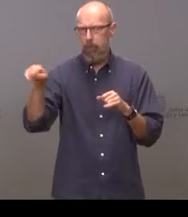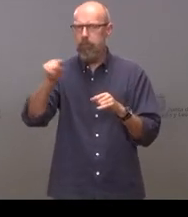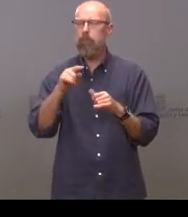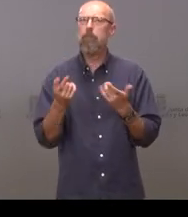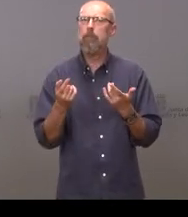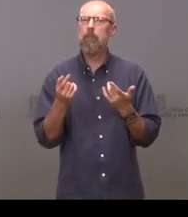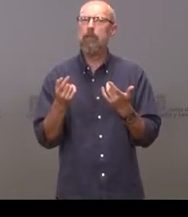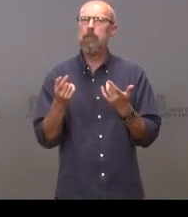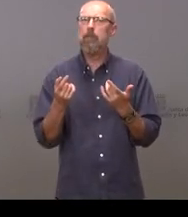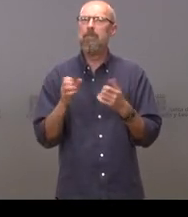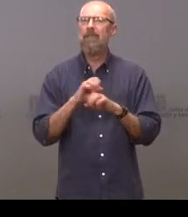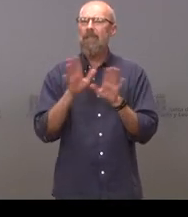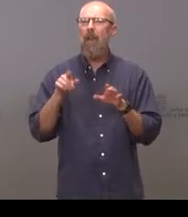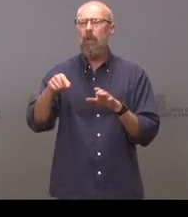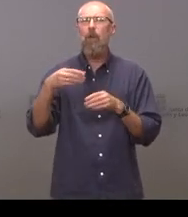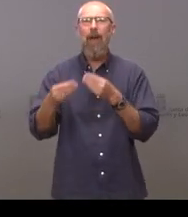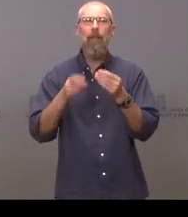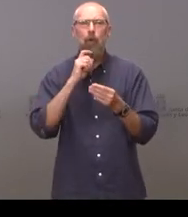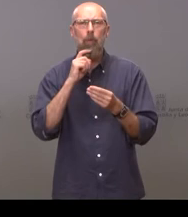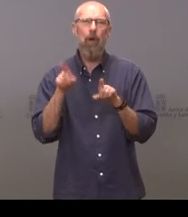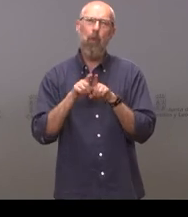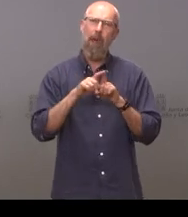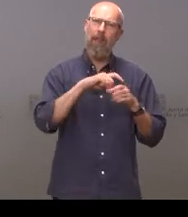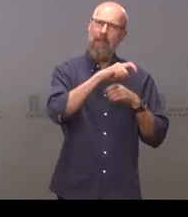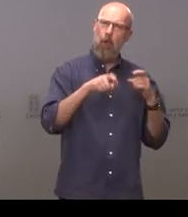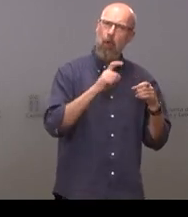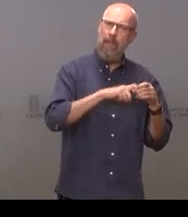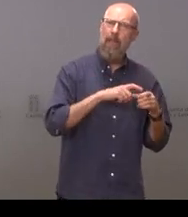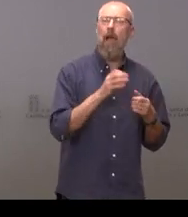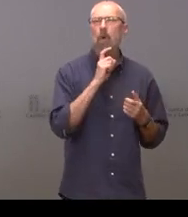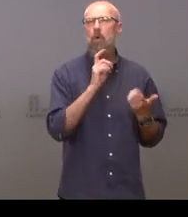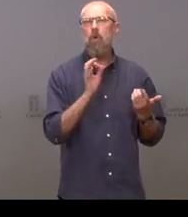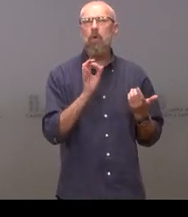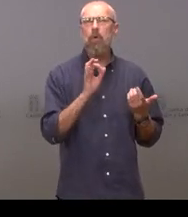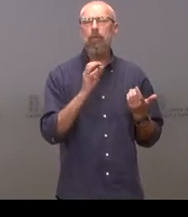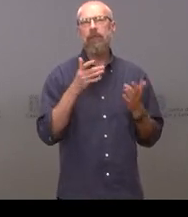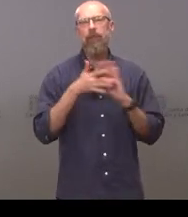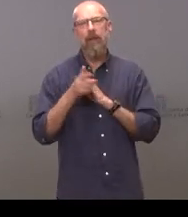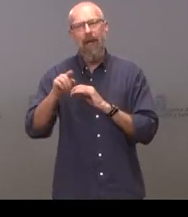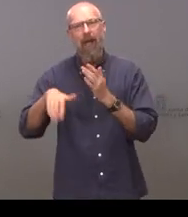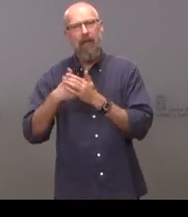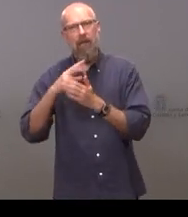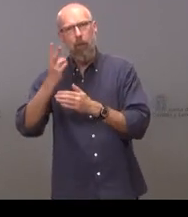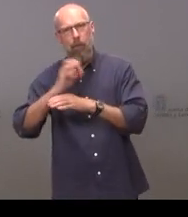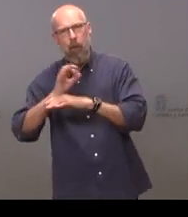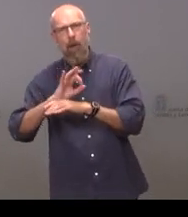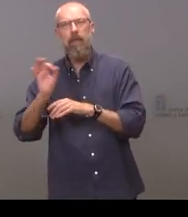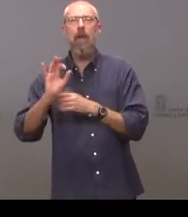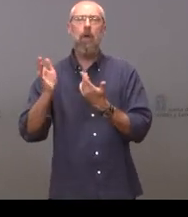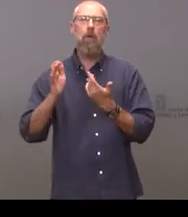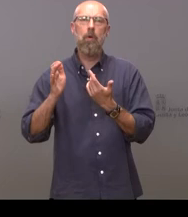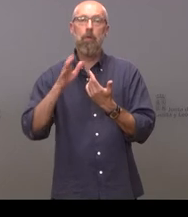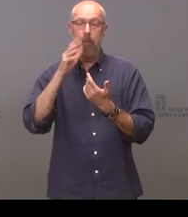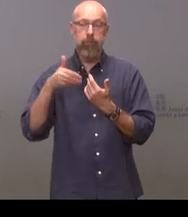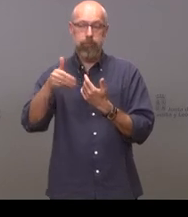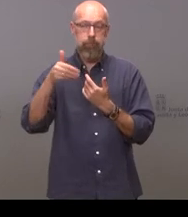qué se puede hacer con ellas sería asimilable a las discotecas quiero decir hasta las dos de la mañana vienen ahora todas las fiestas